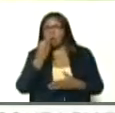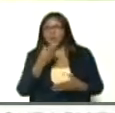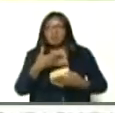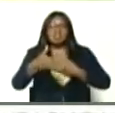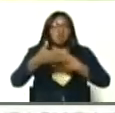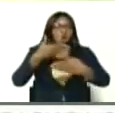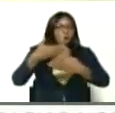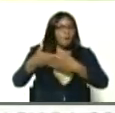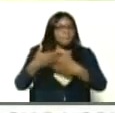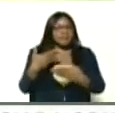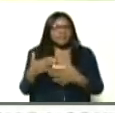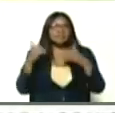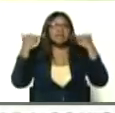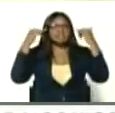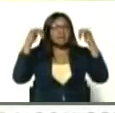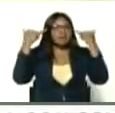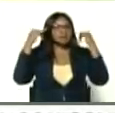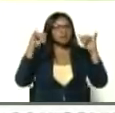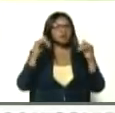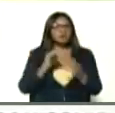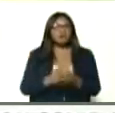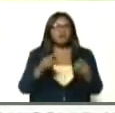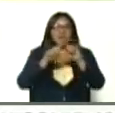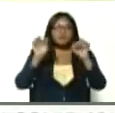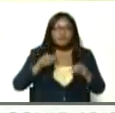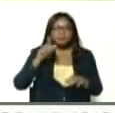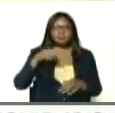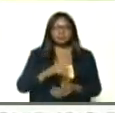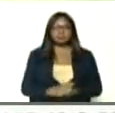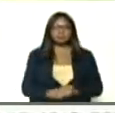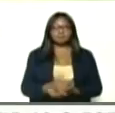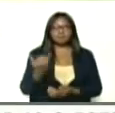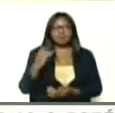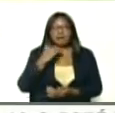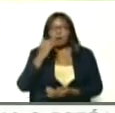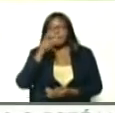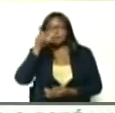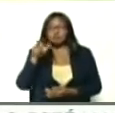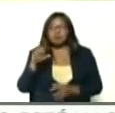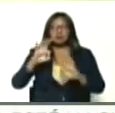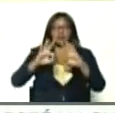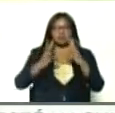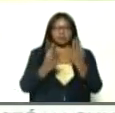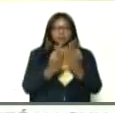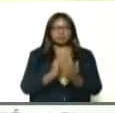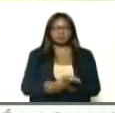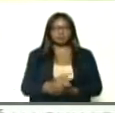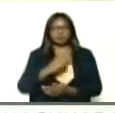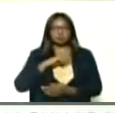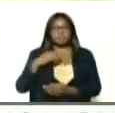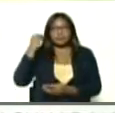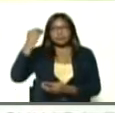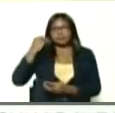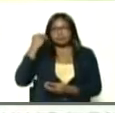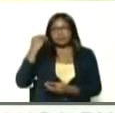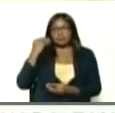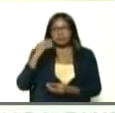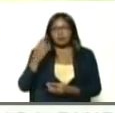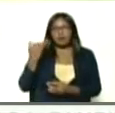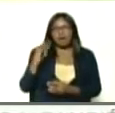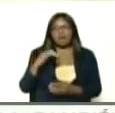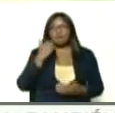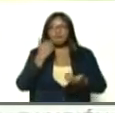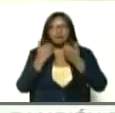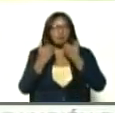en el momento, de las celebraciones, así que, si hay alguien, en la familia, que vemos, que tiene presente, un primer síntoma,